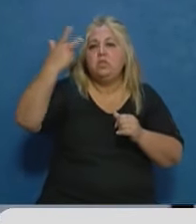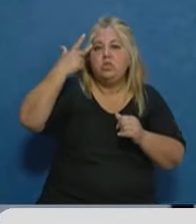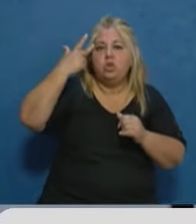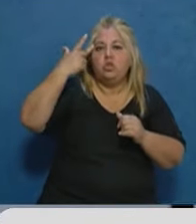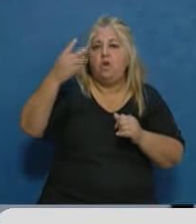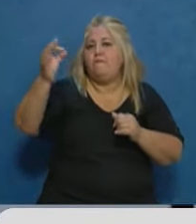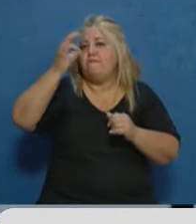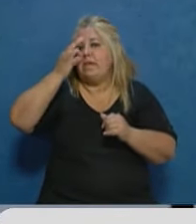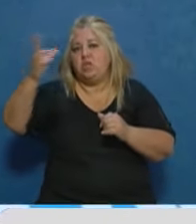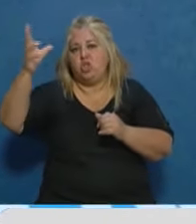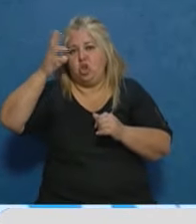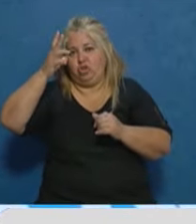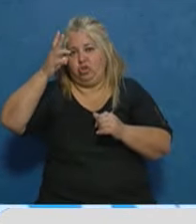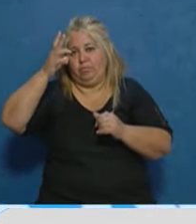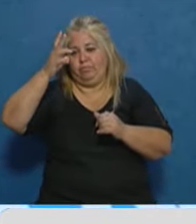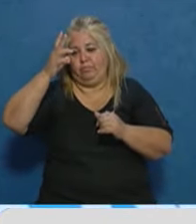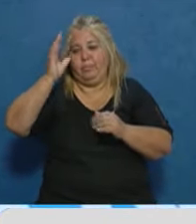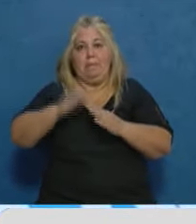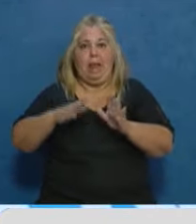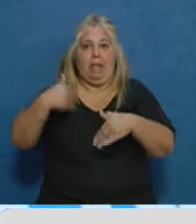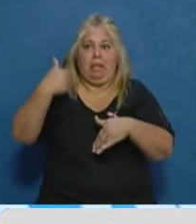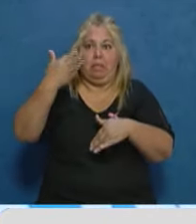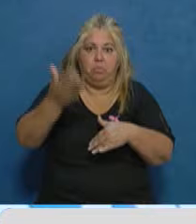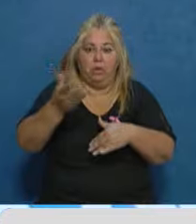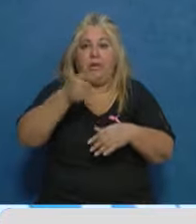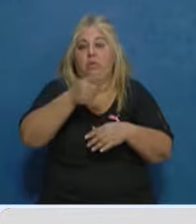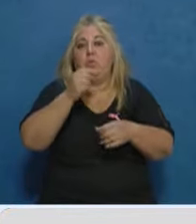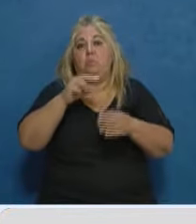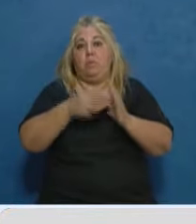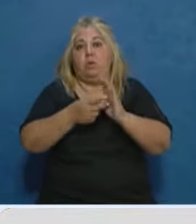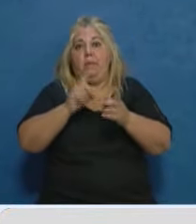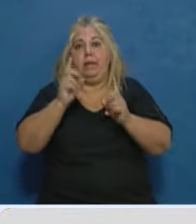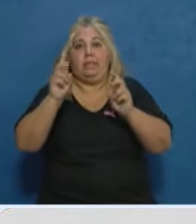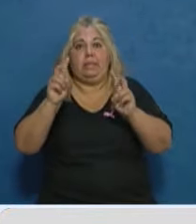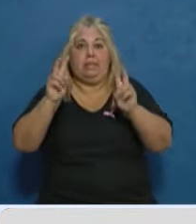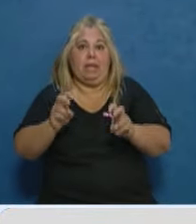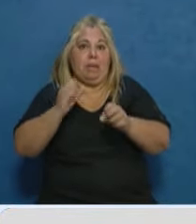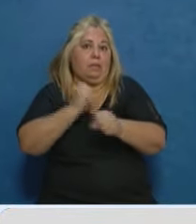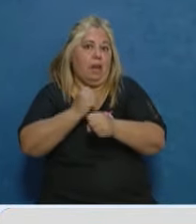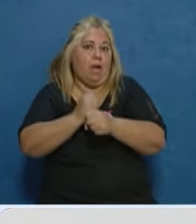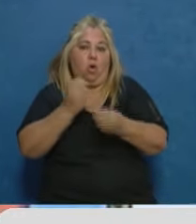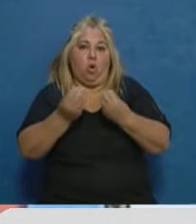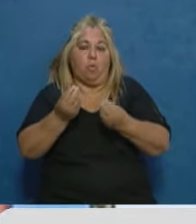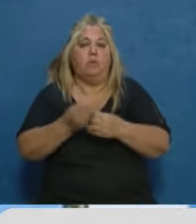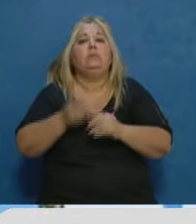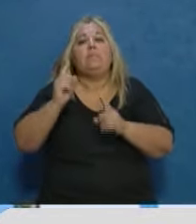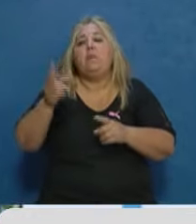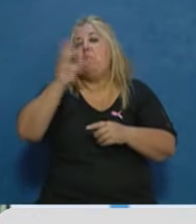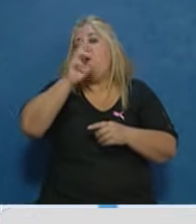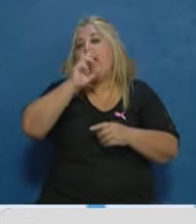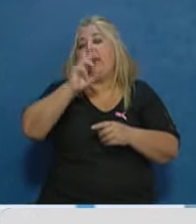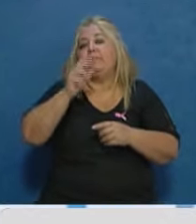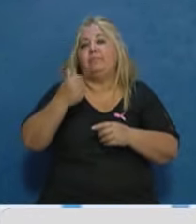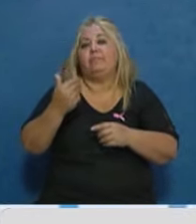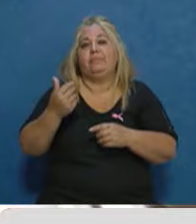para la pospandemia. Son las que tienen el panorama laboral mucho más difícil. Y también las mujeres jefas de hogar que perdieron el